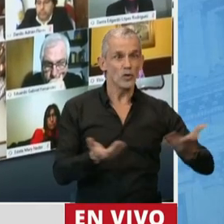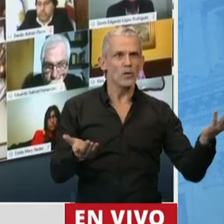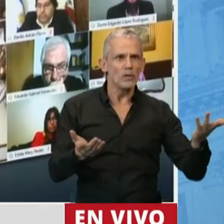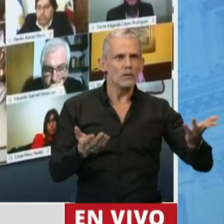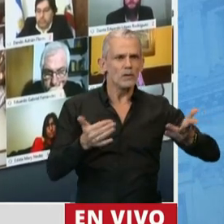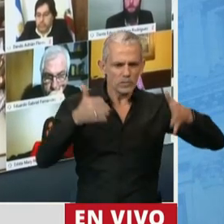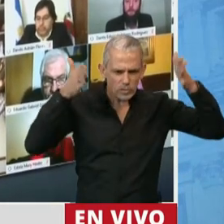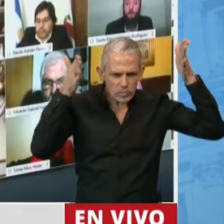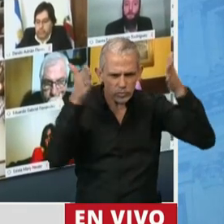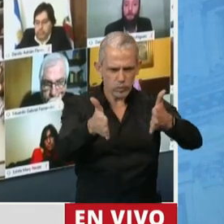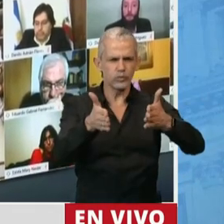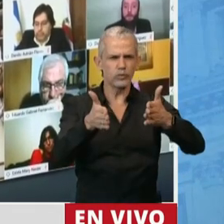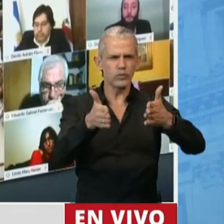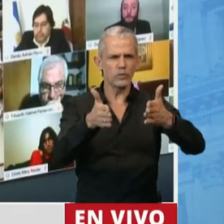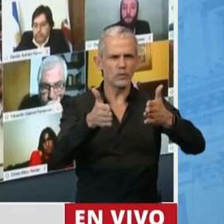centrémonos